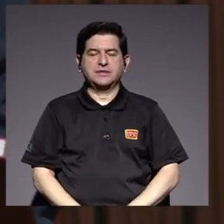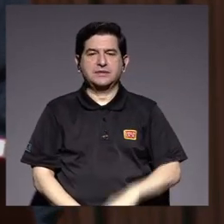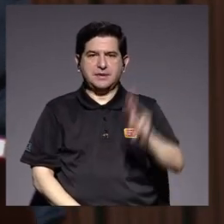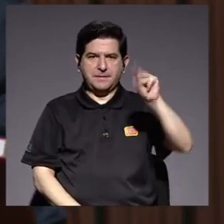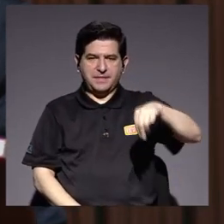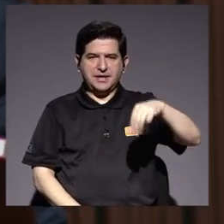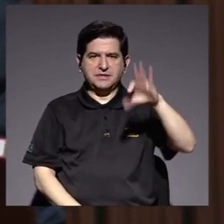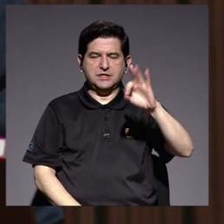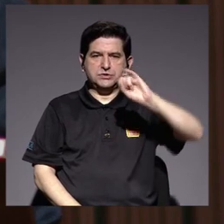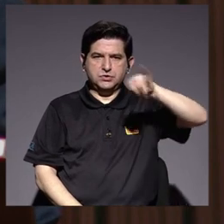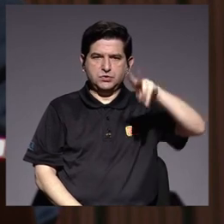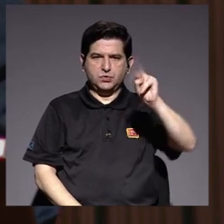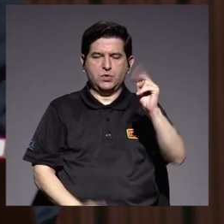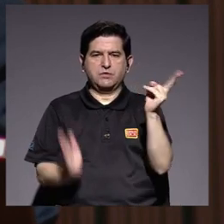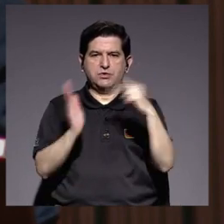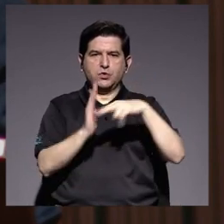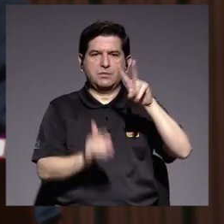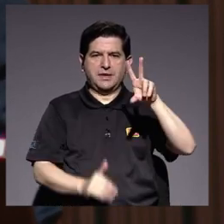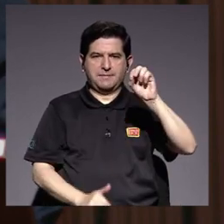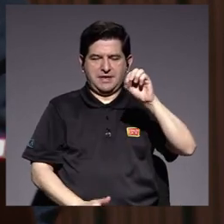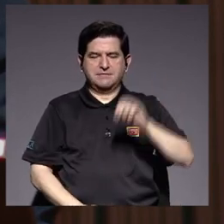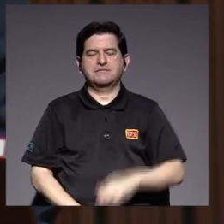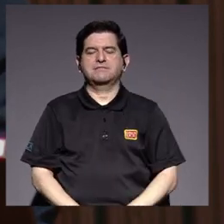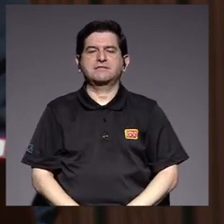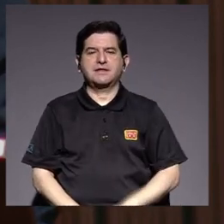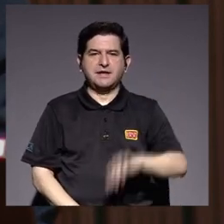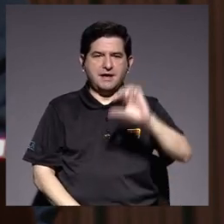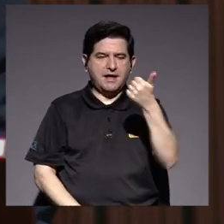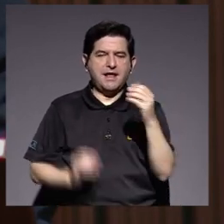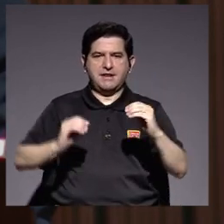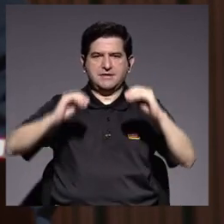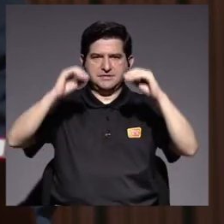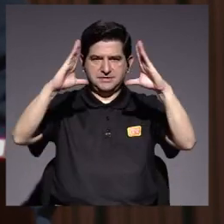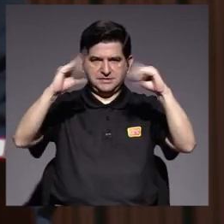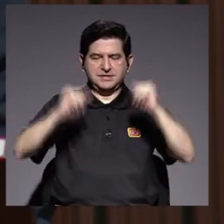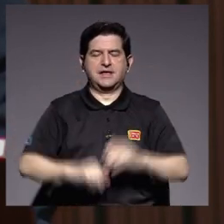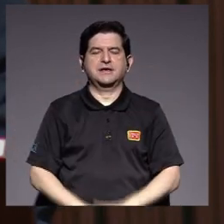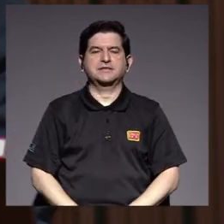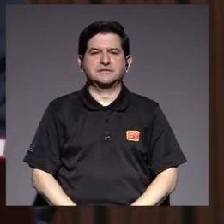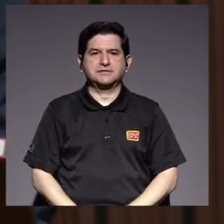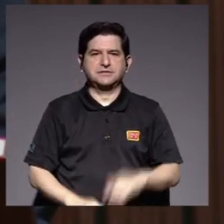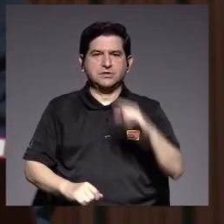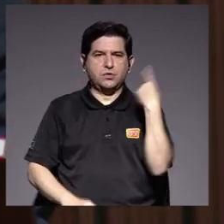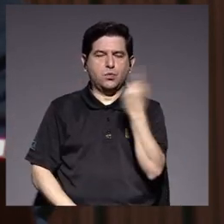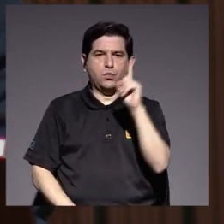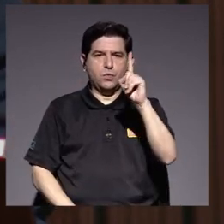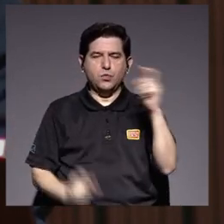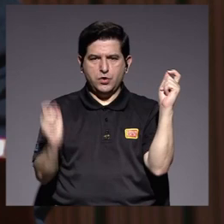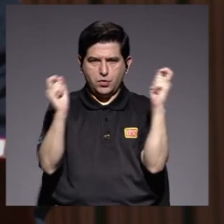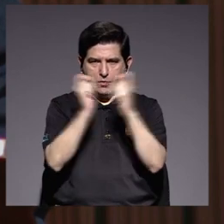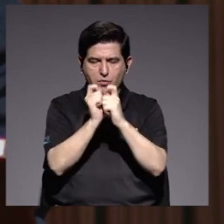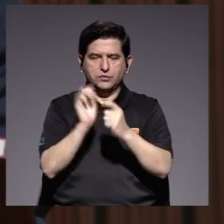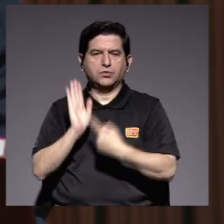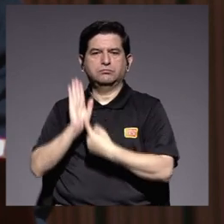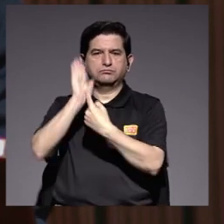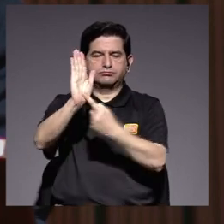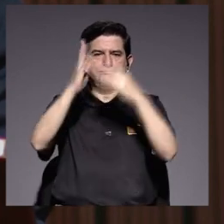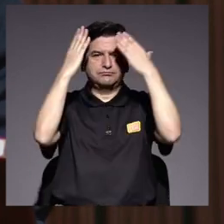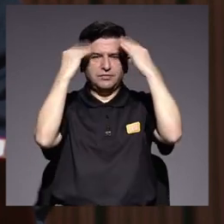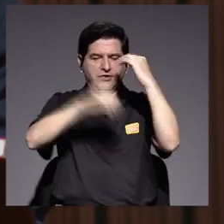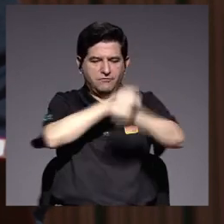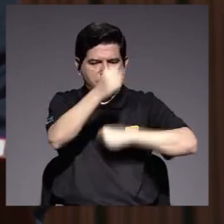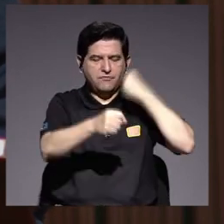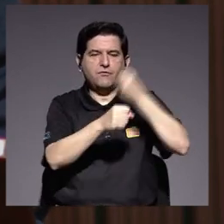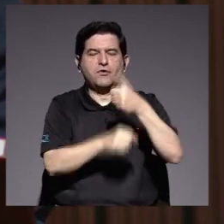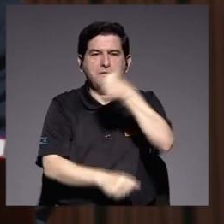mensaje. Siendo a las 10 de la mañana, su punto único es la presentación del informe